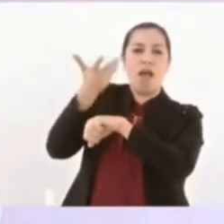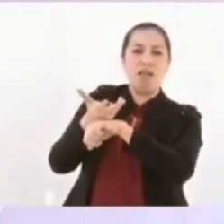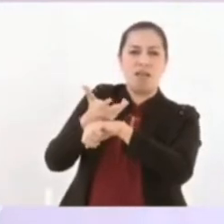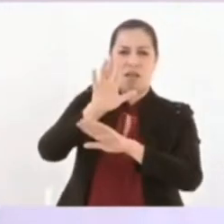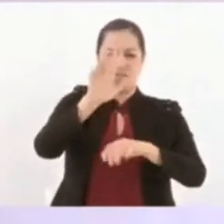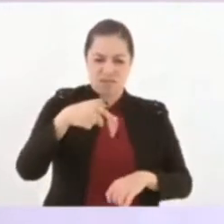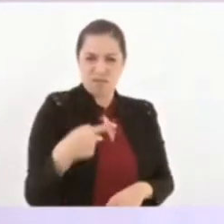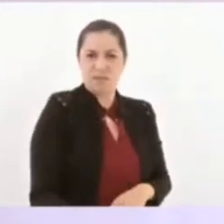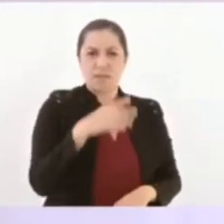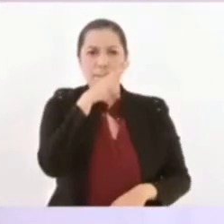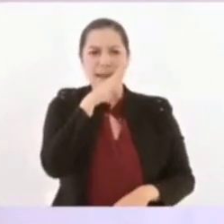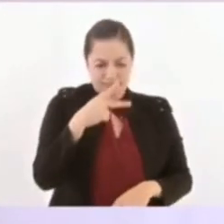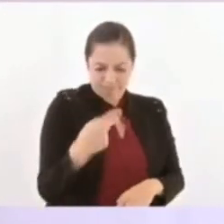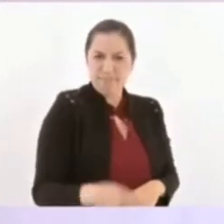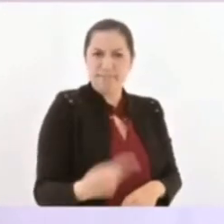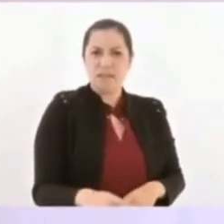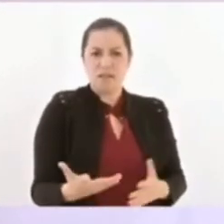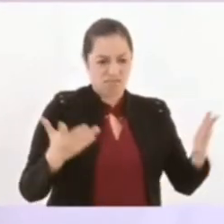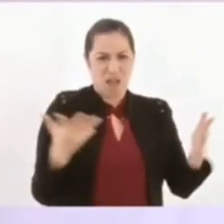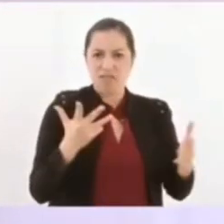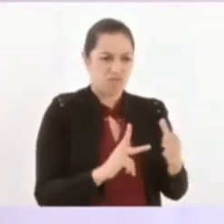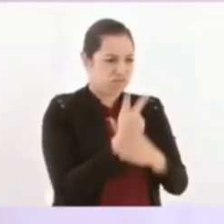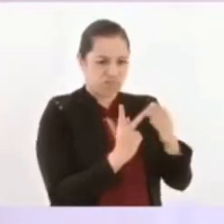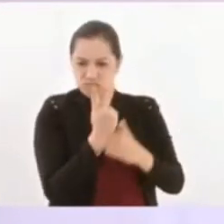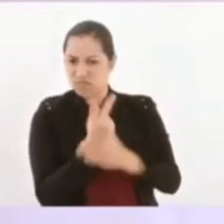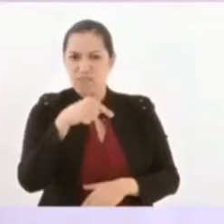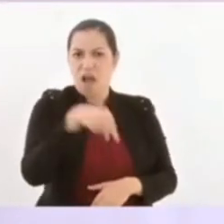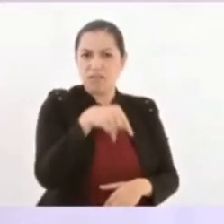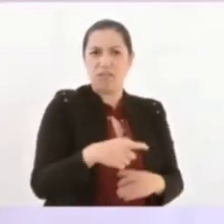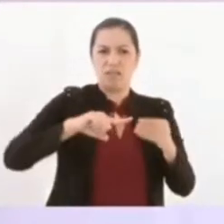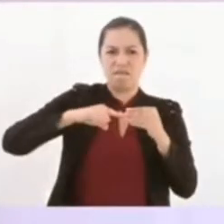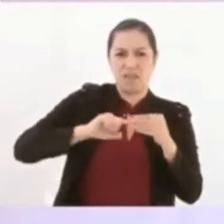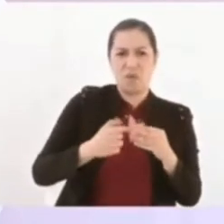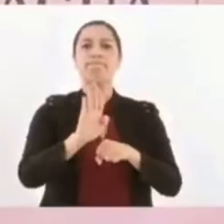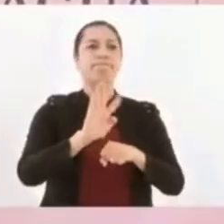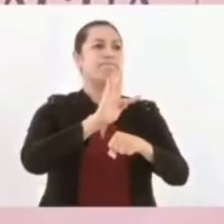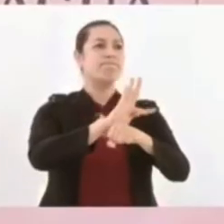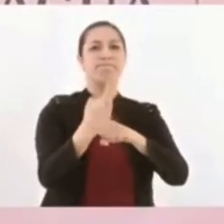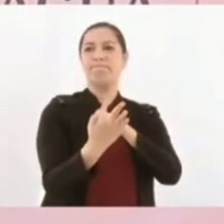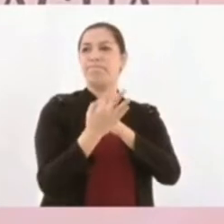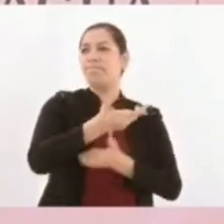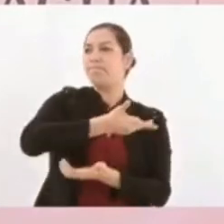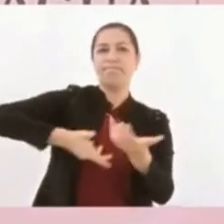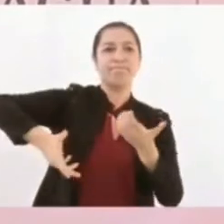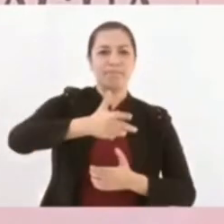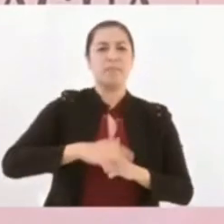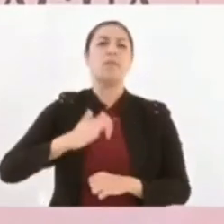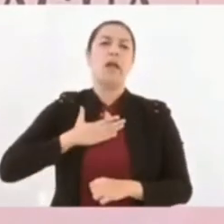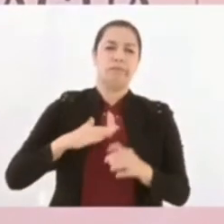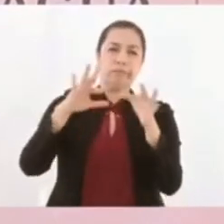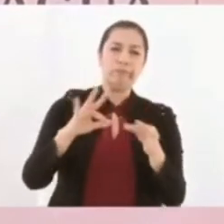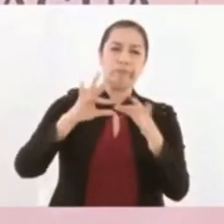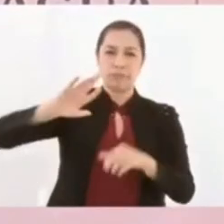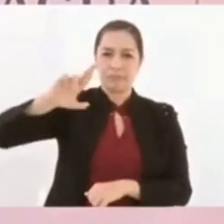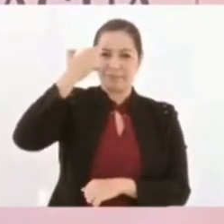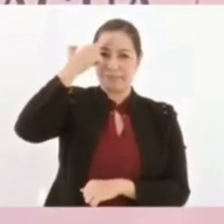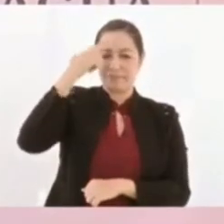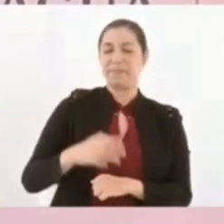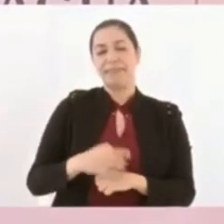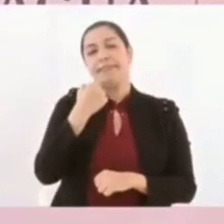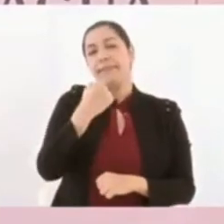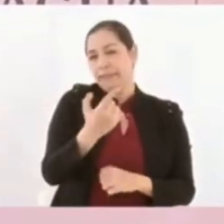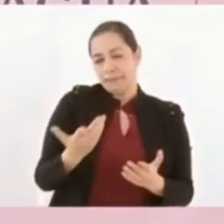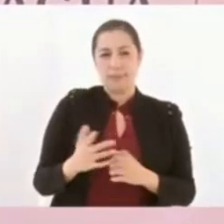el maíz que se necesita en México, el frijol, el arroz. Hablaba yo, recordaba yo, de un dicho